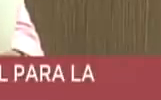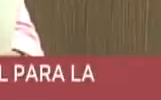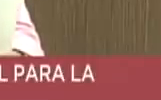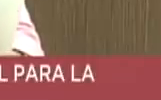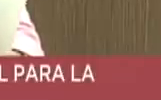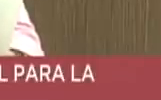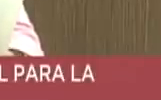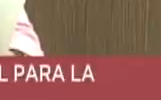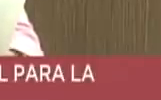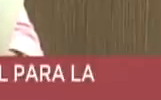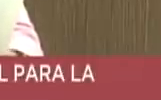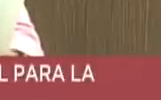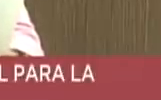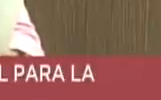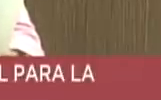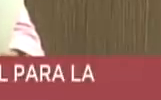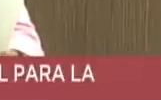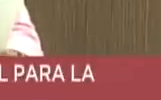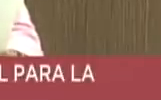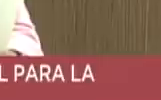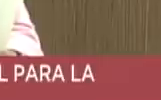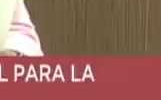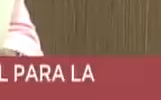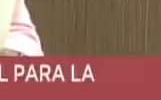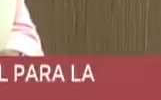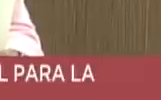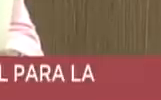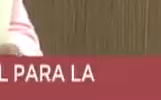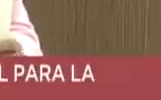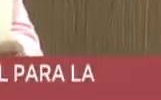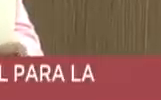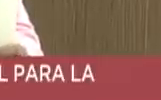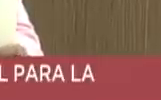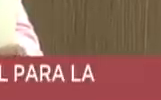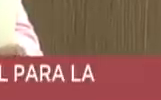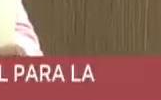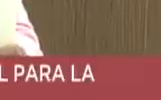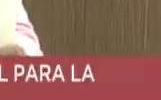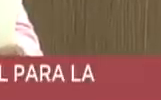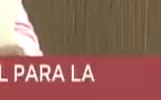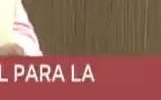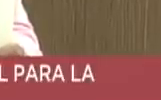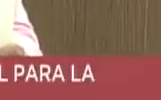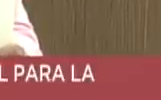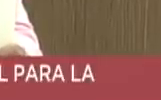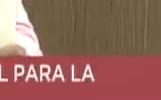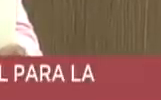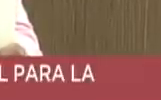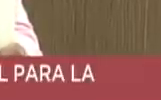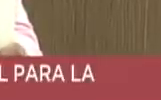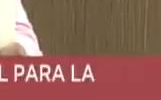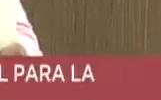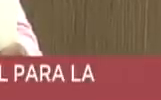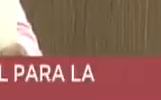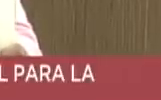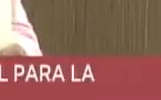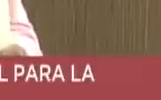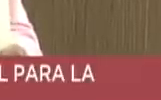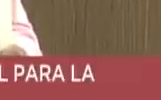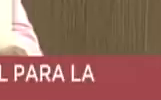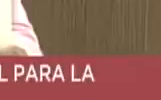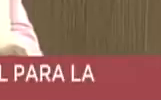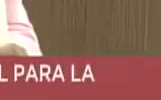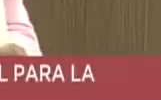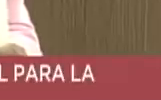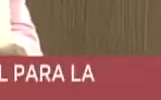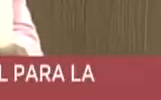Y eso se debe justamente a la evolución exponencial de Brasil, de Perú,